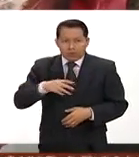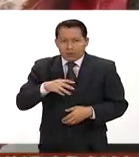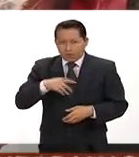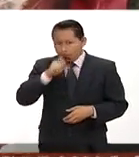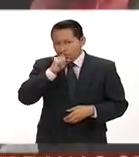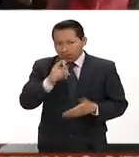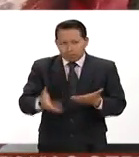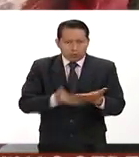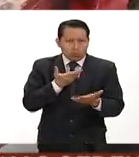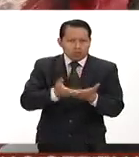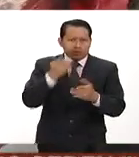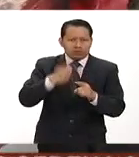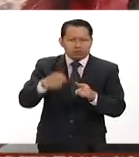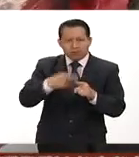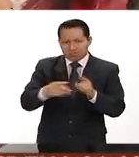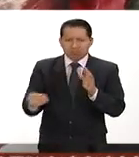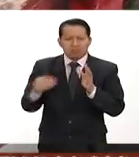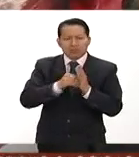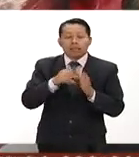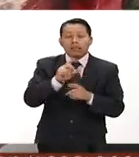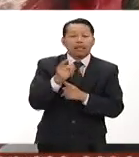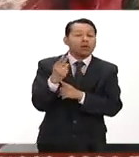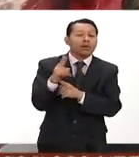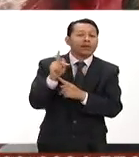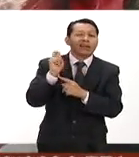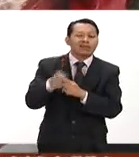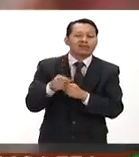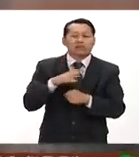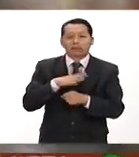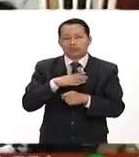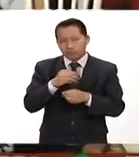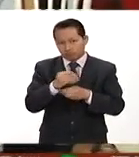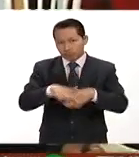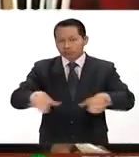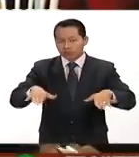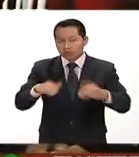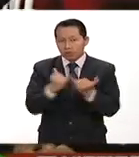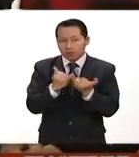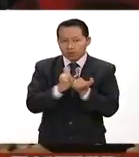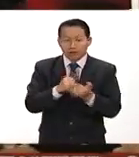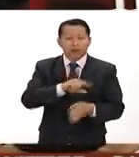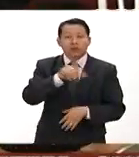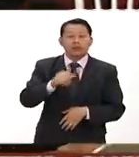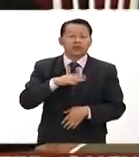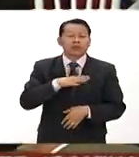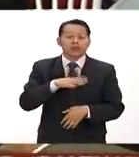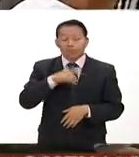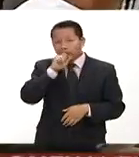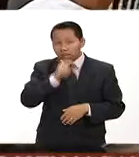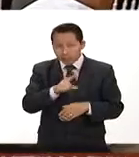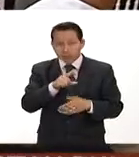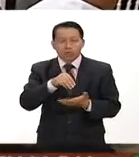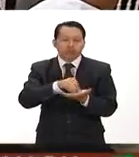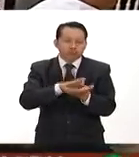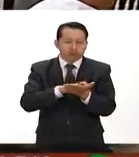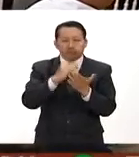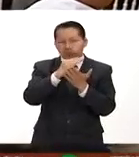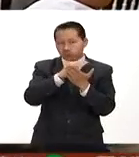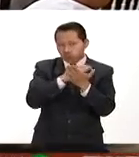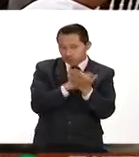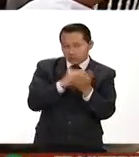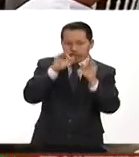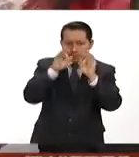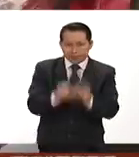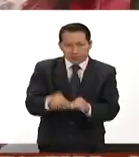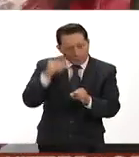vea reflejada El 30 de noviembre estaremos haciendo el informe público Posteriormente se elaborarán los documentos definitivos así como los